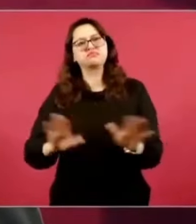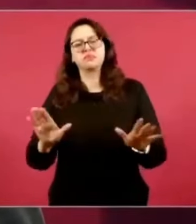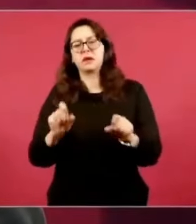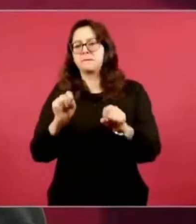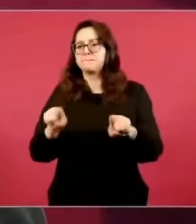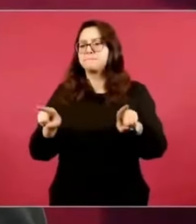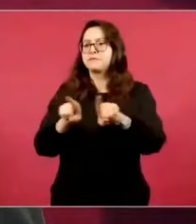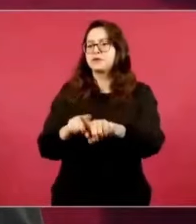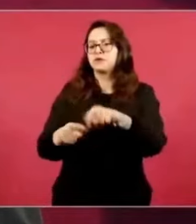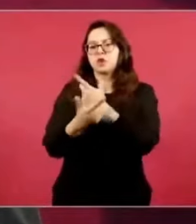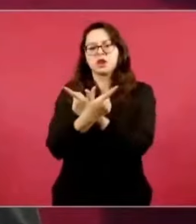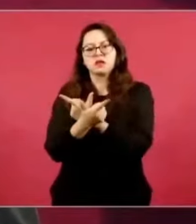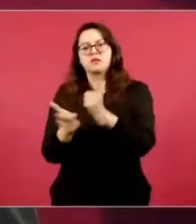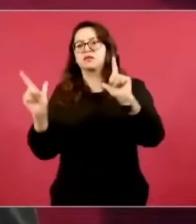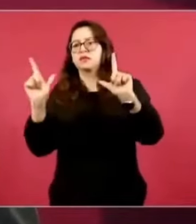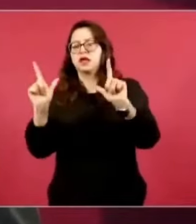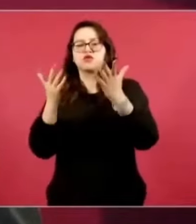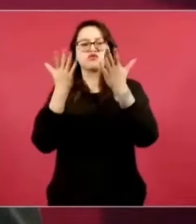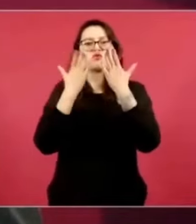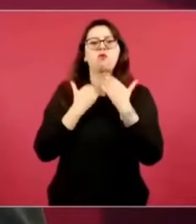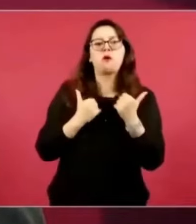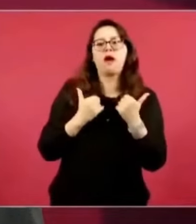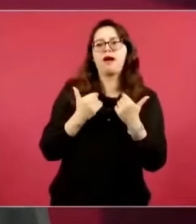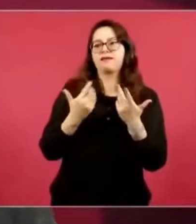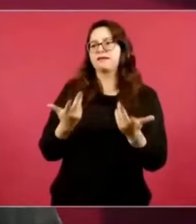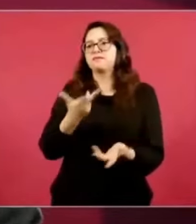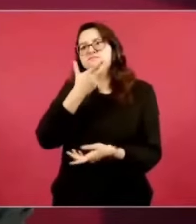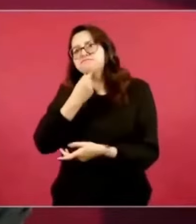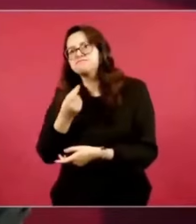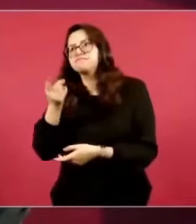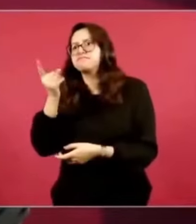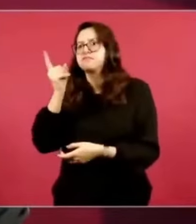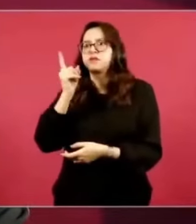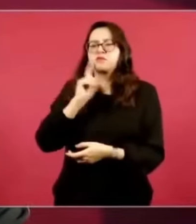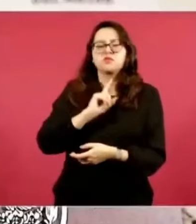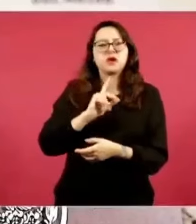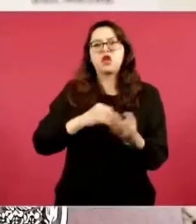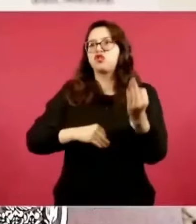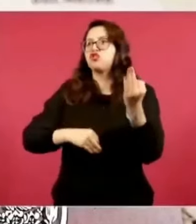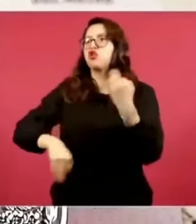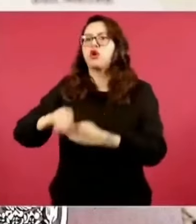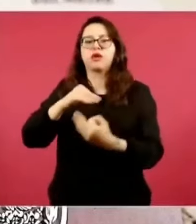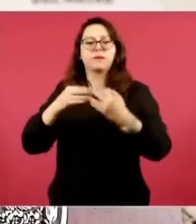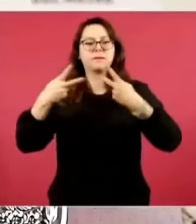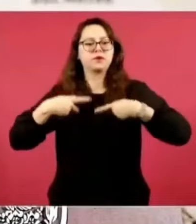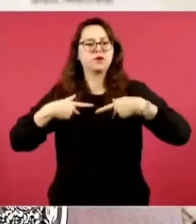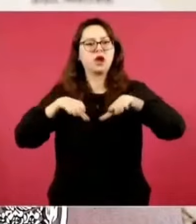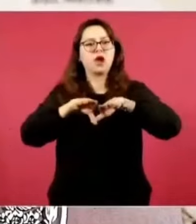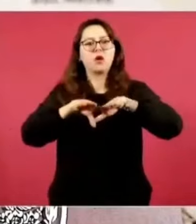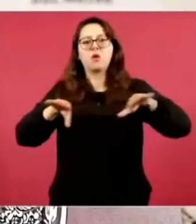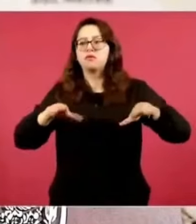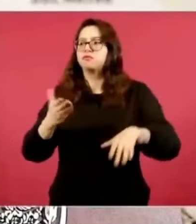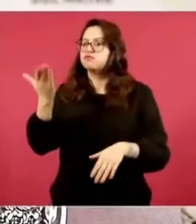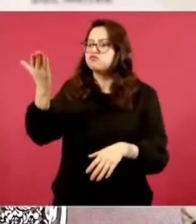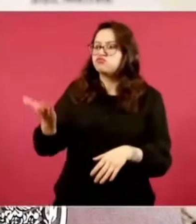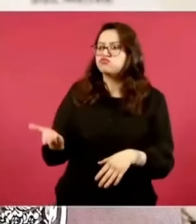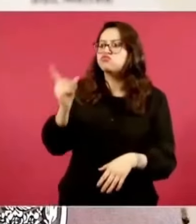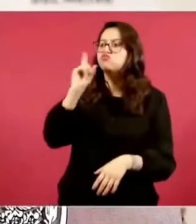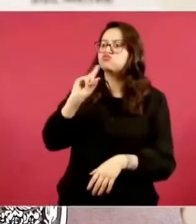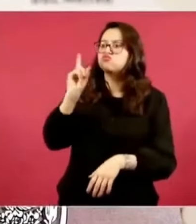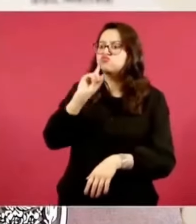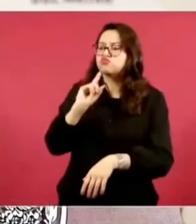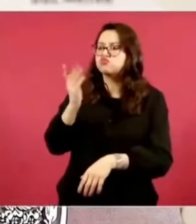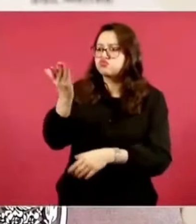Entonces, ofrecer una disculpa y enviarle un